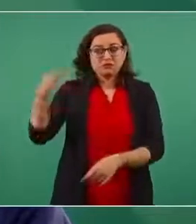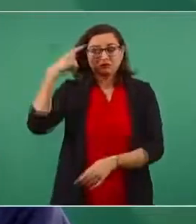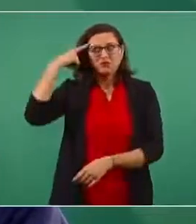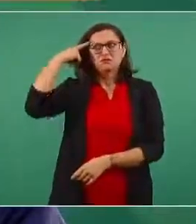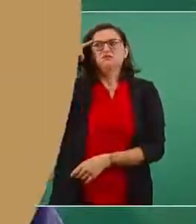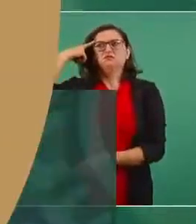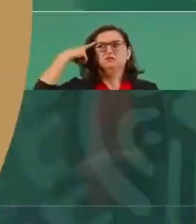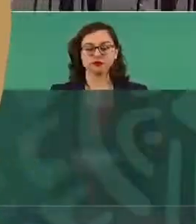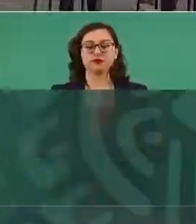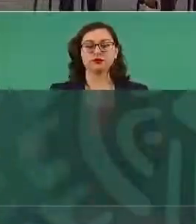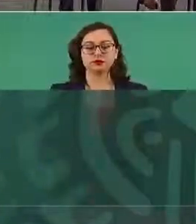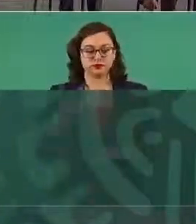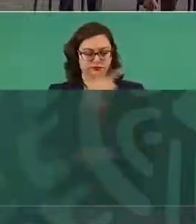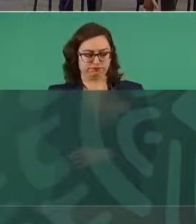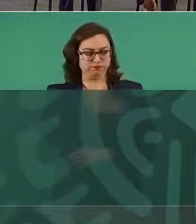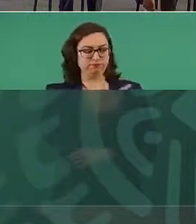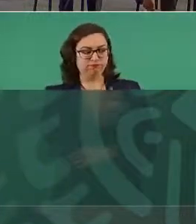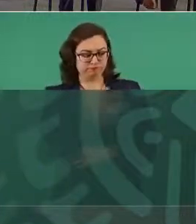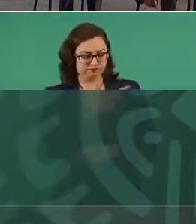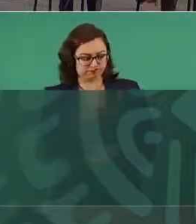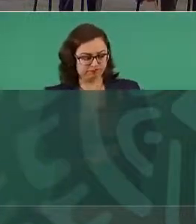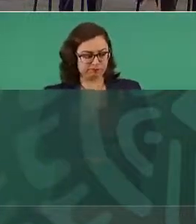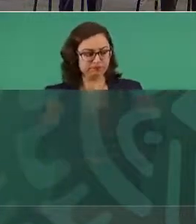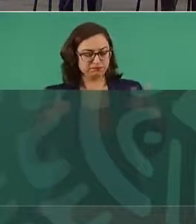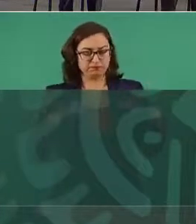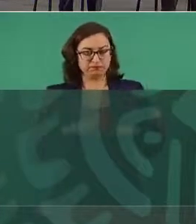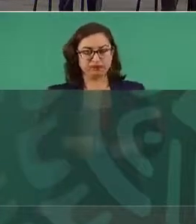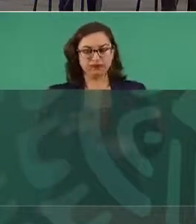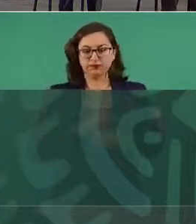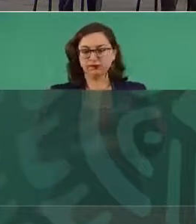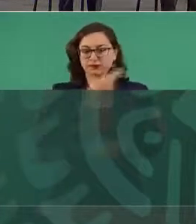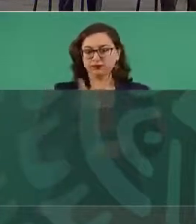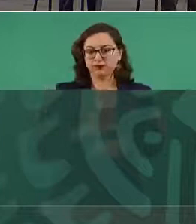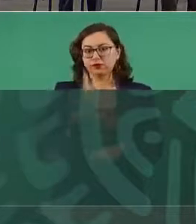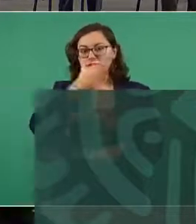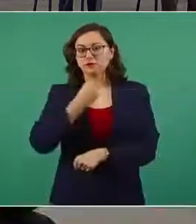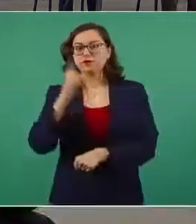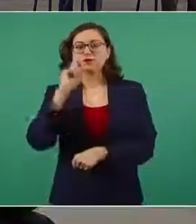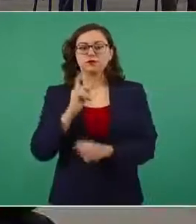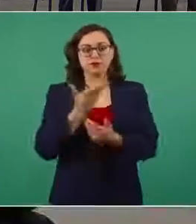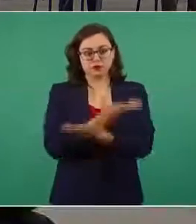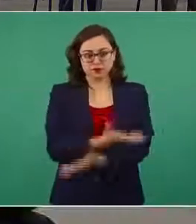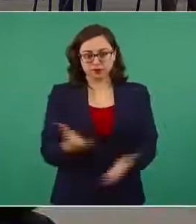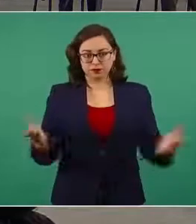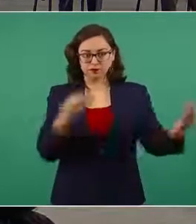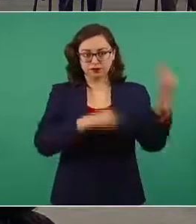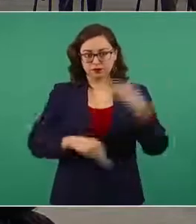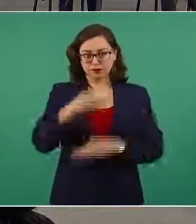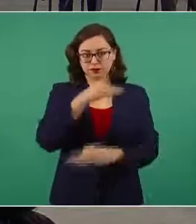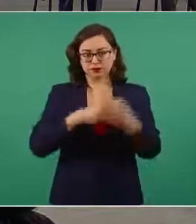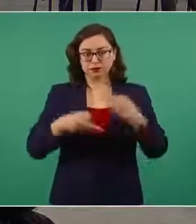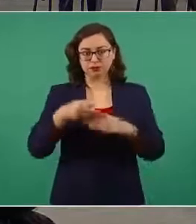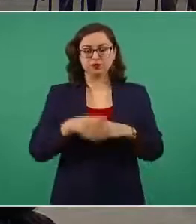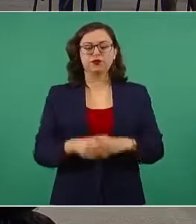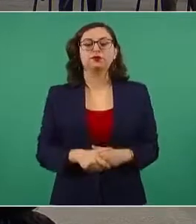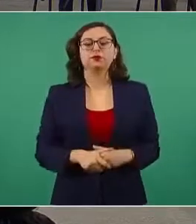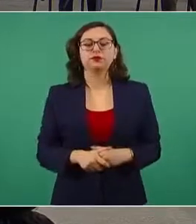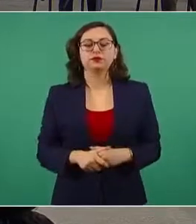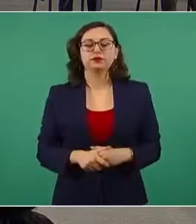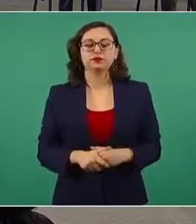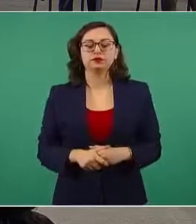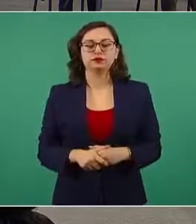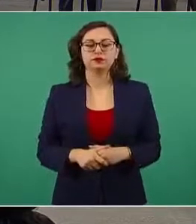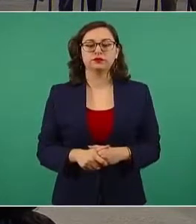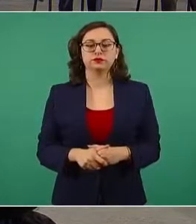conciencia. El subsecretario de Salud, Hugo López-Gatell, informó a la población que siguen bajando los niveles de contagio de la